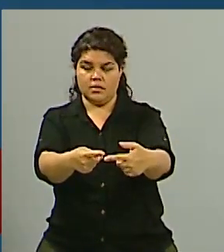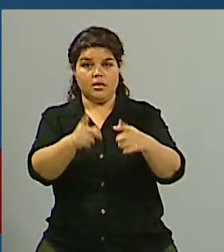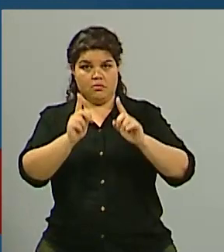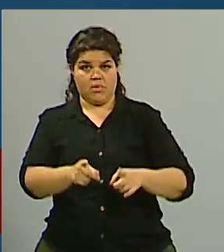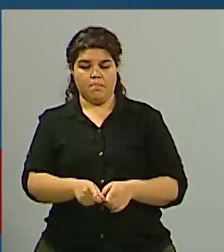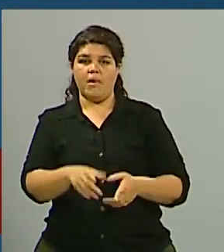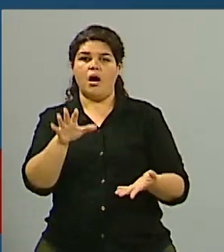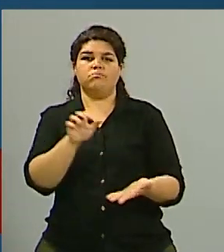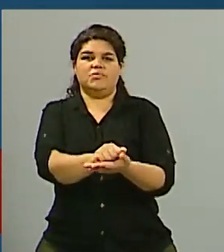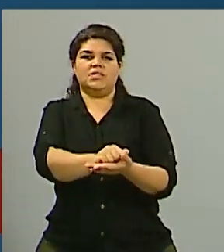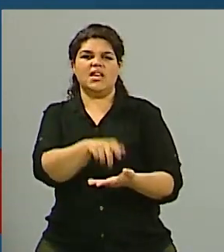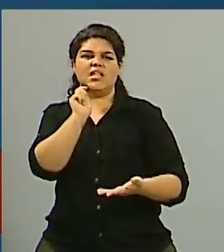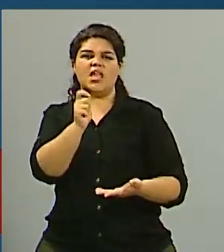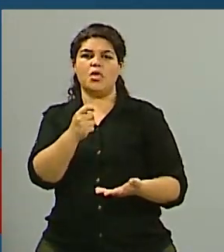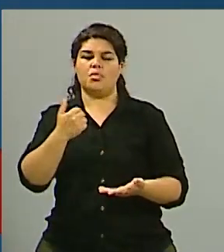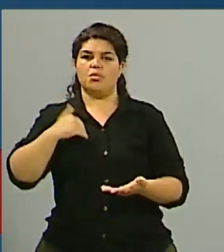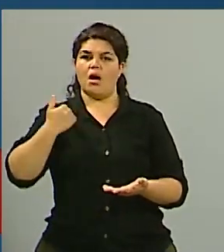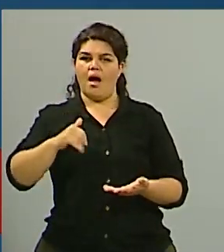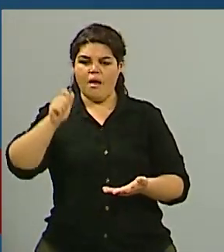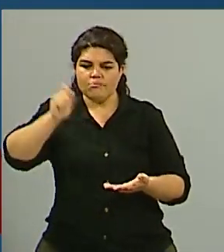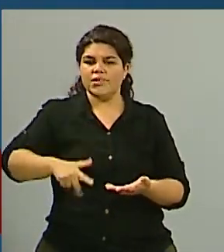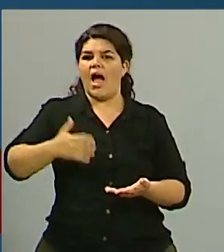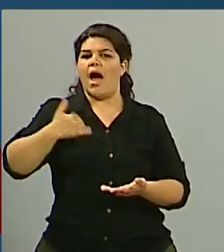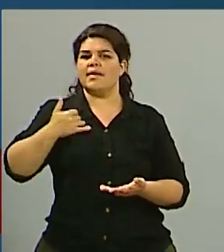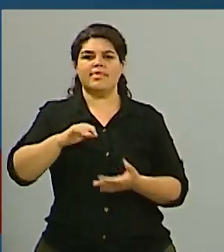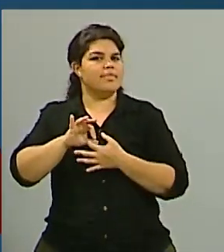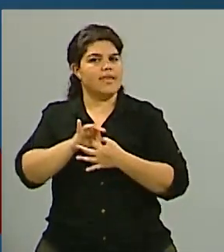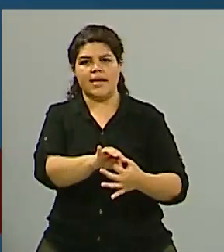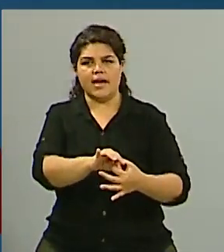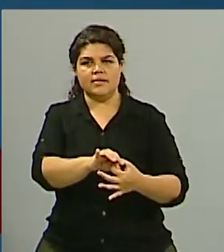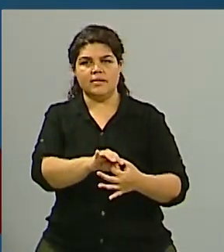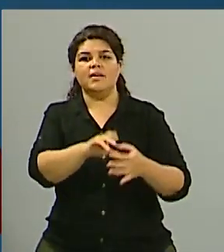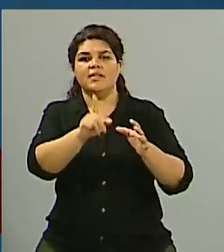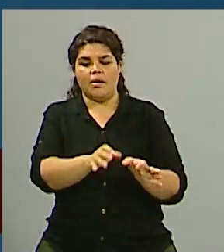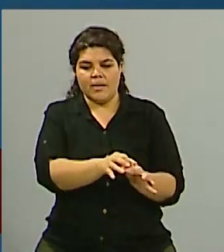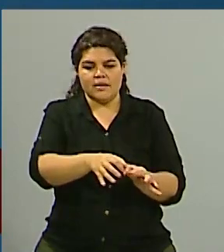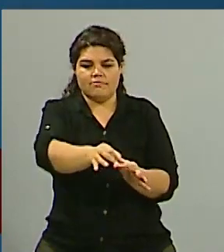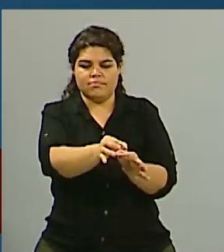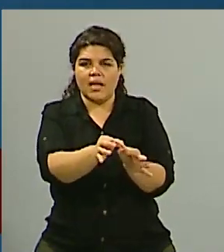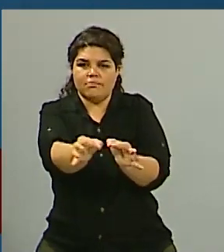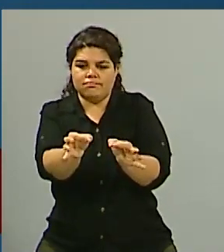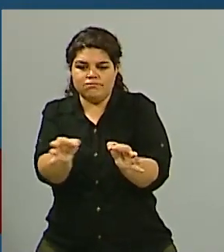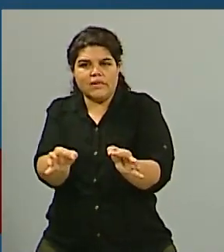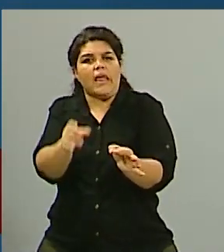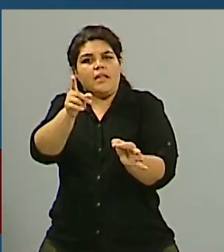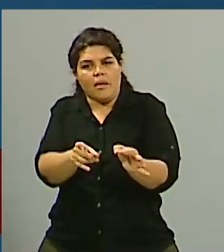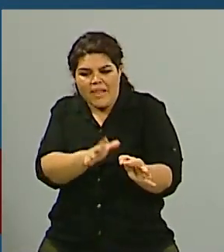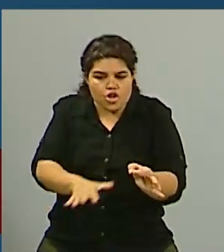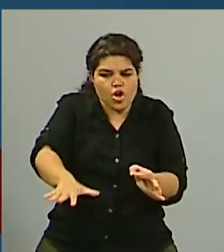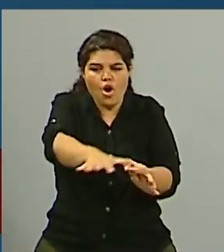soberanía, esto que decimos las Malvinas son argentinas, las Georgias del Sur, la Sandwich del Sur son argentinas,